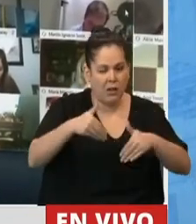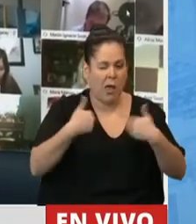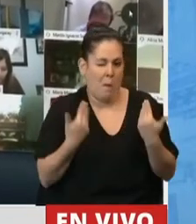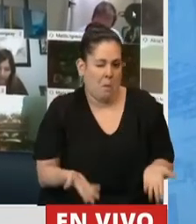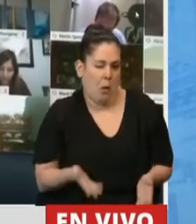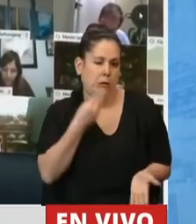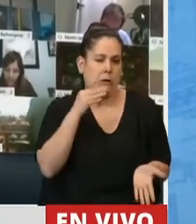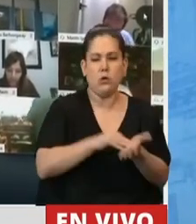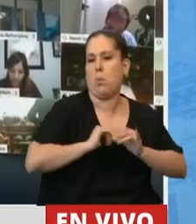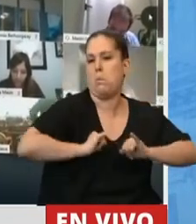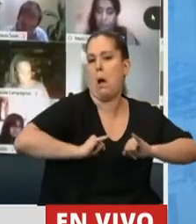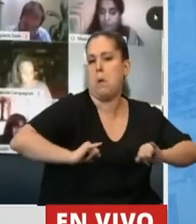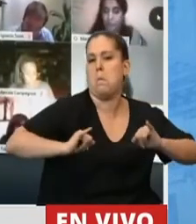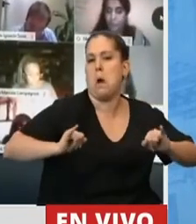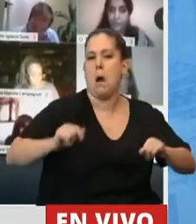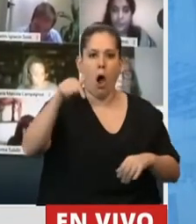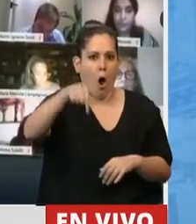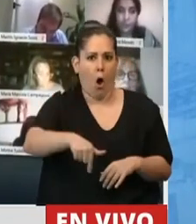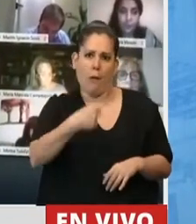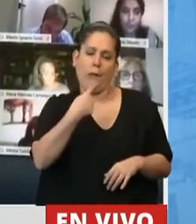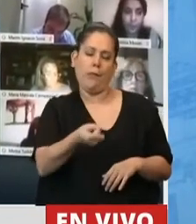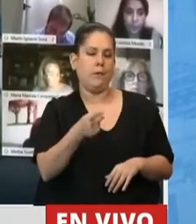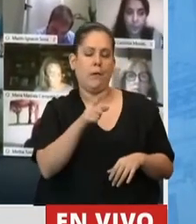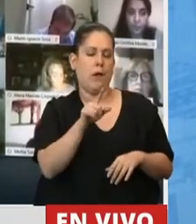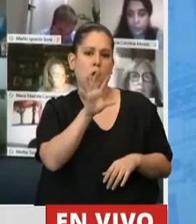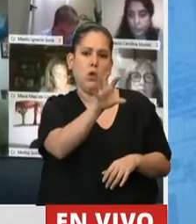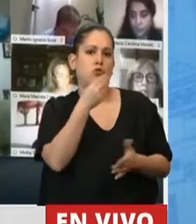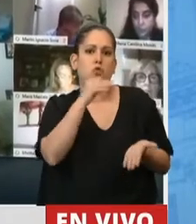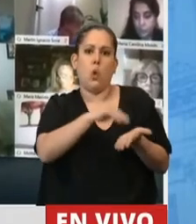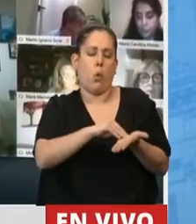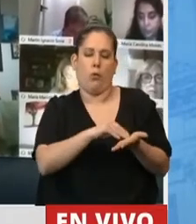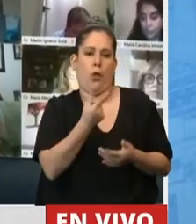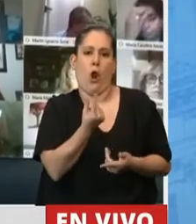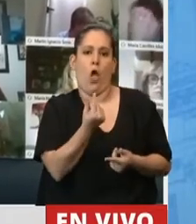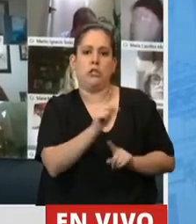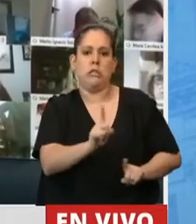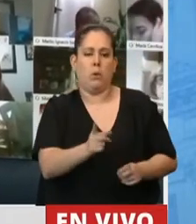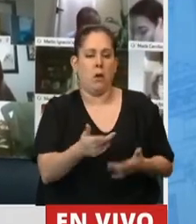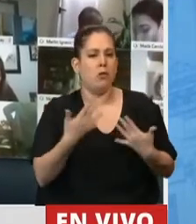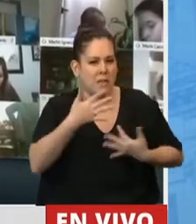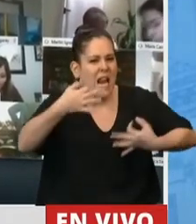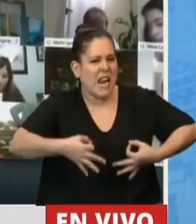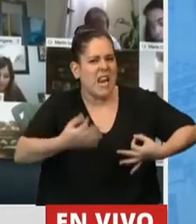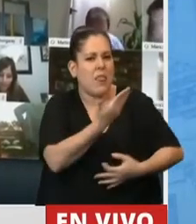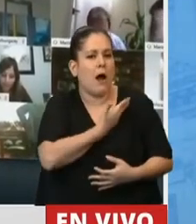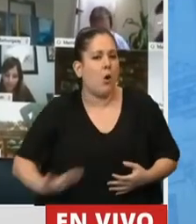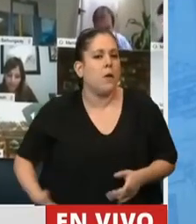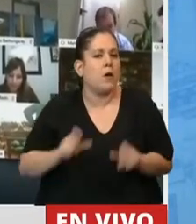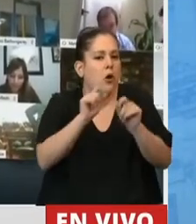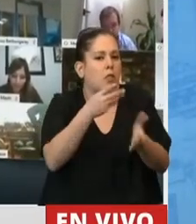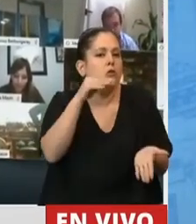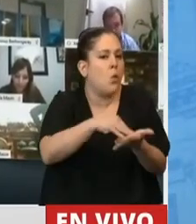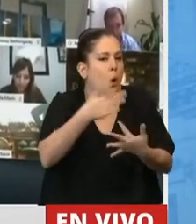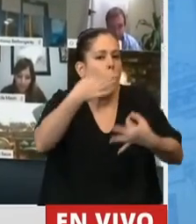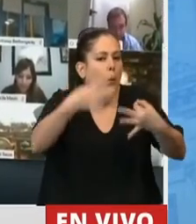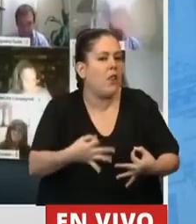desconocen. ¿Cuál es entonces la prioridad del gobierno nacional? ¿Un proyecto tribunero para